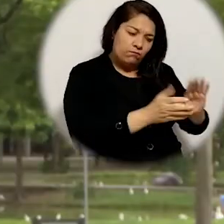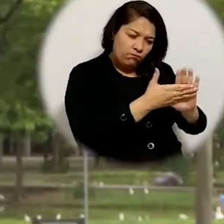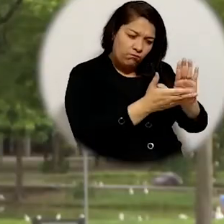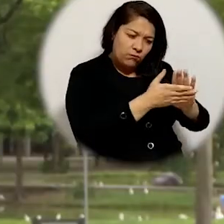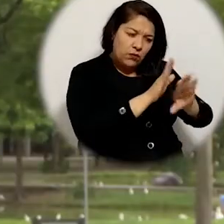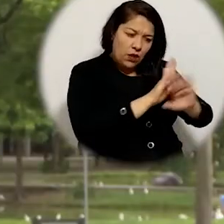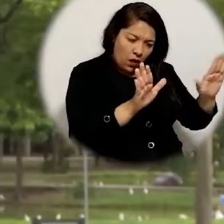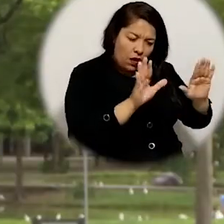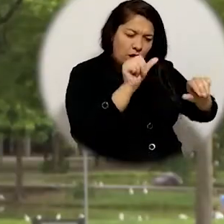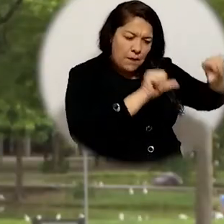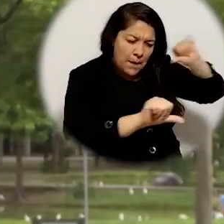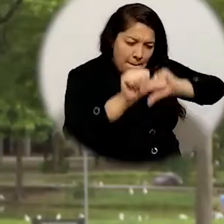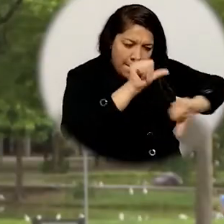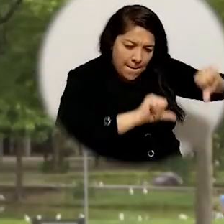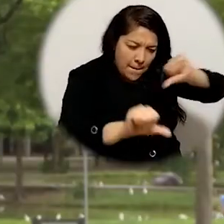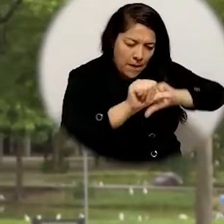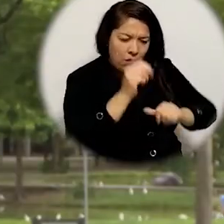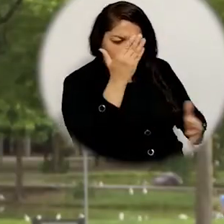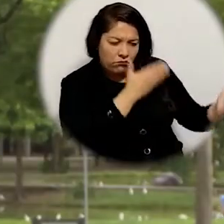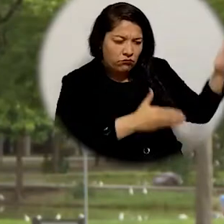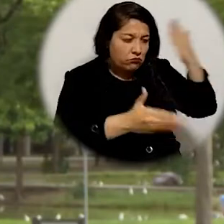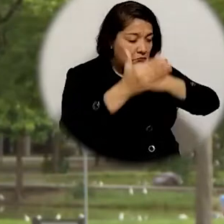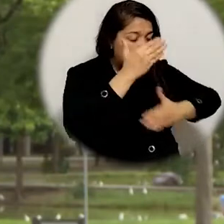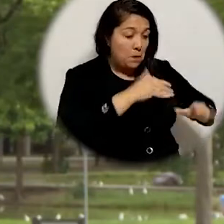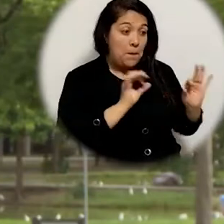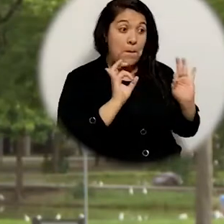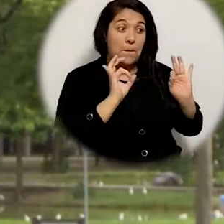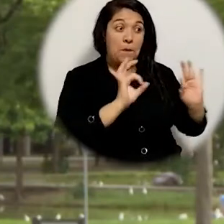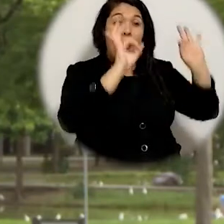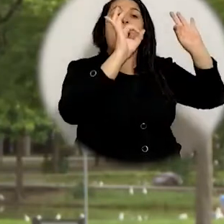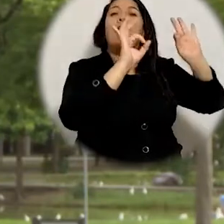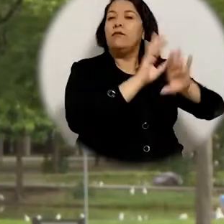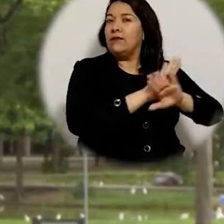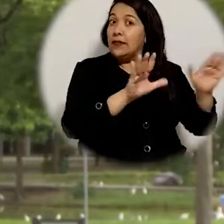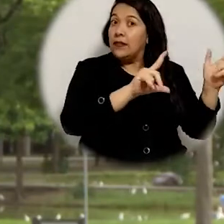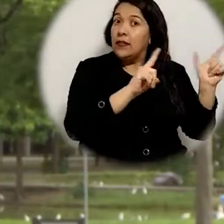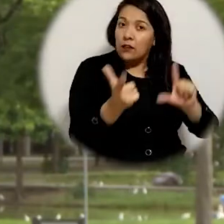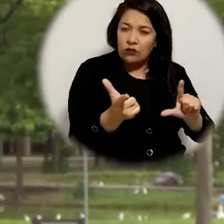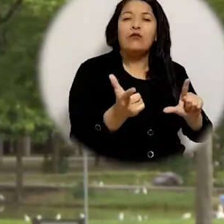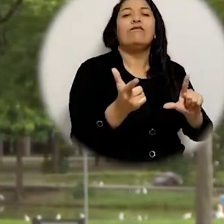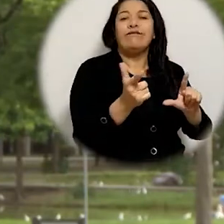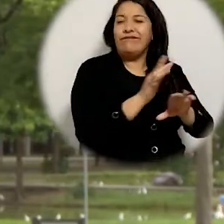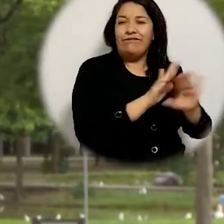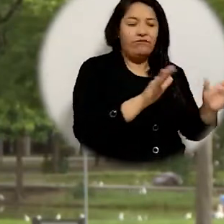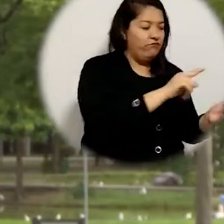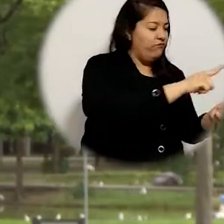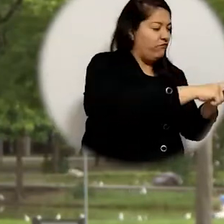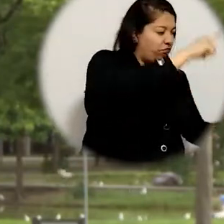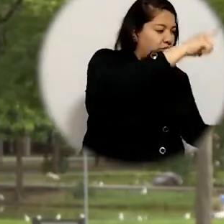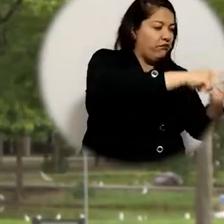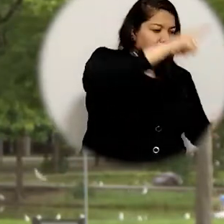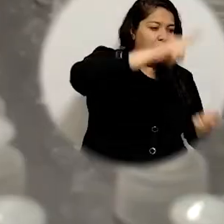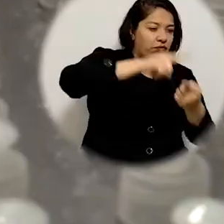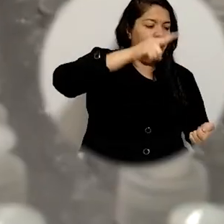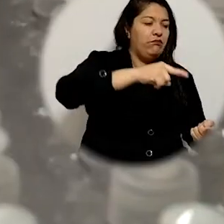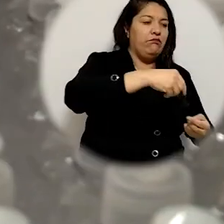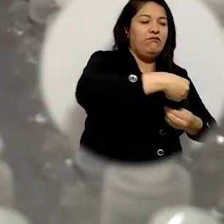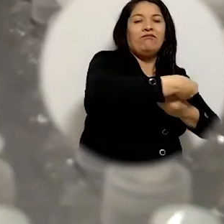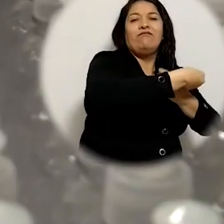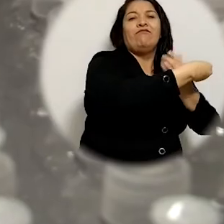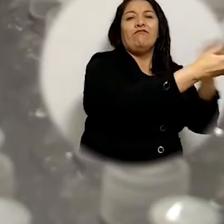investigación y desarrollo Se realizaron varias pruebas varios ensayos hasta que obtuvimos la